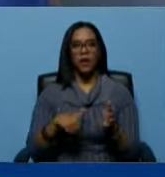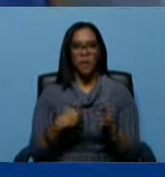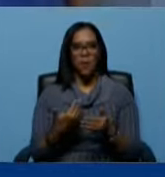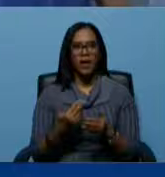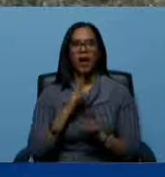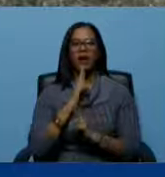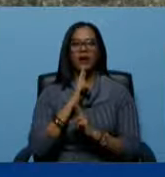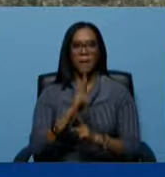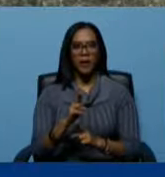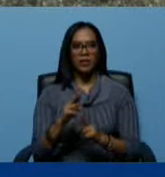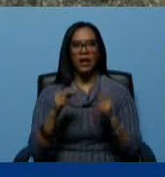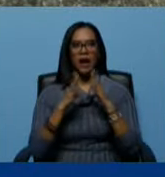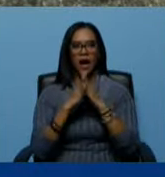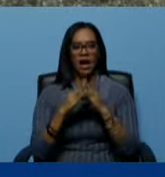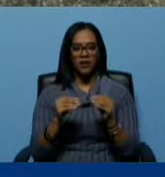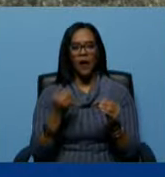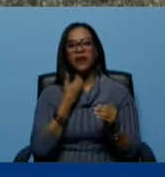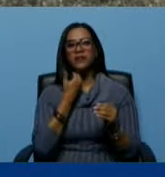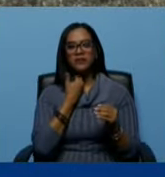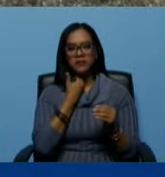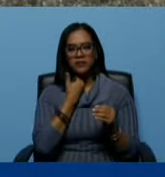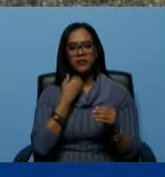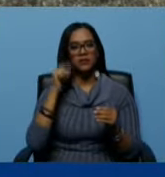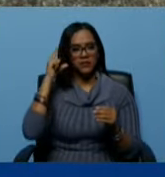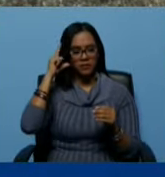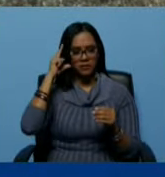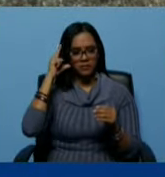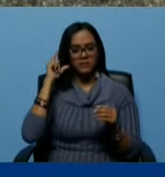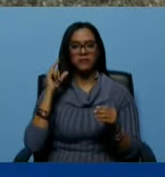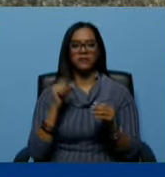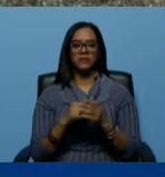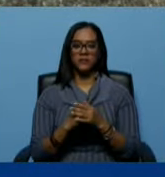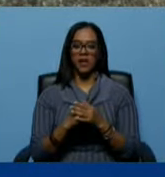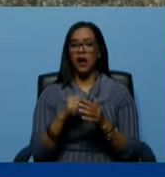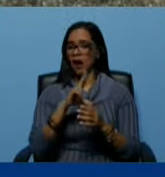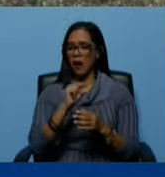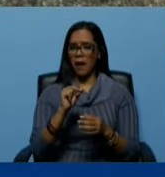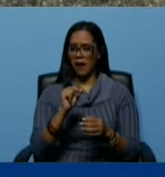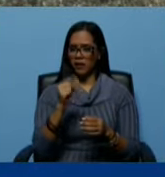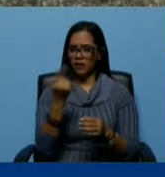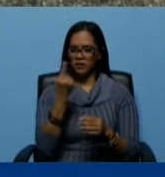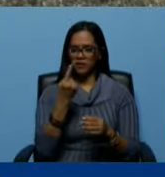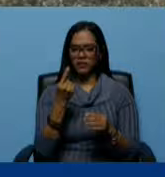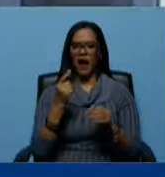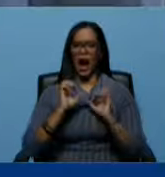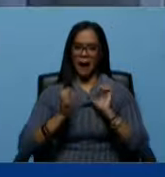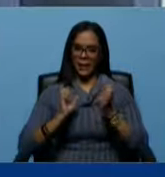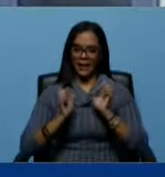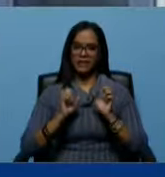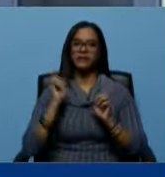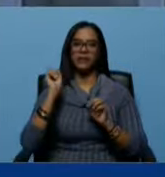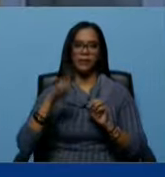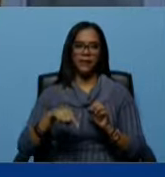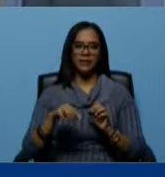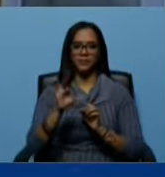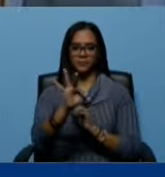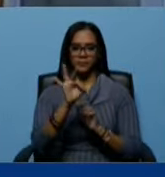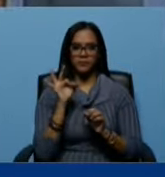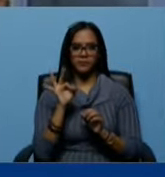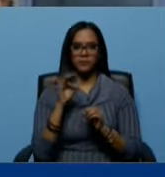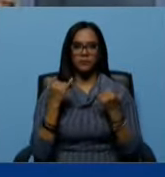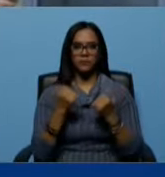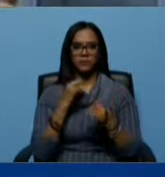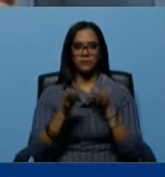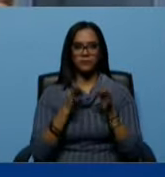respuesta a toda aquella patología ginecológica, no solamente de emergencia, sino de electivo, como ya lo comenté,